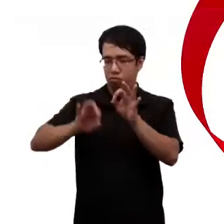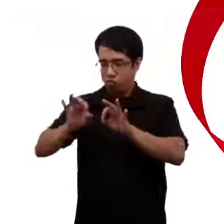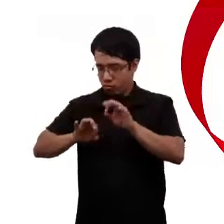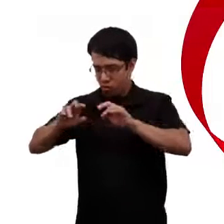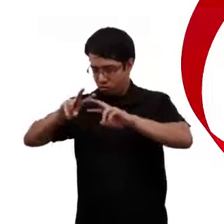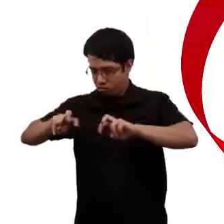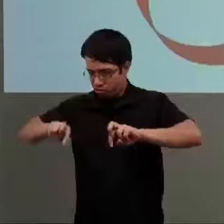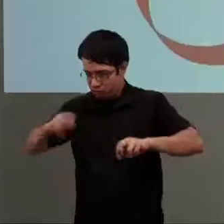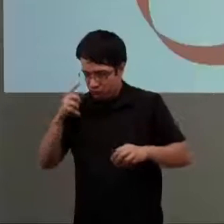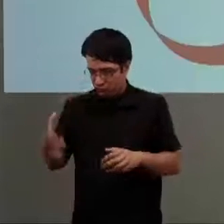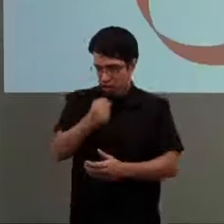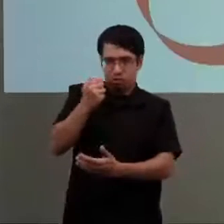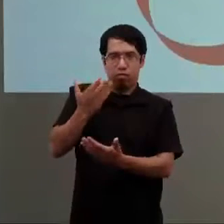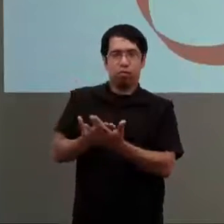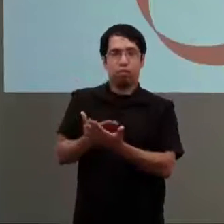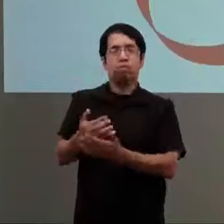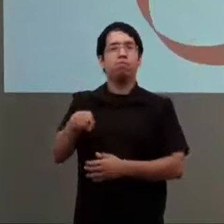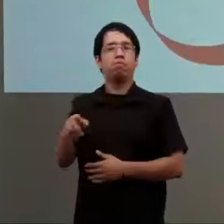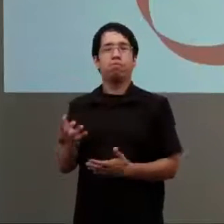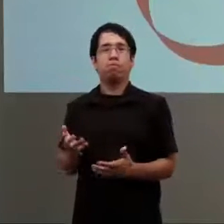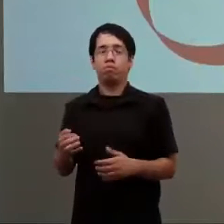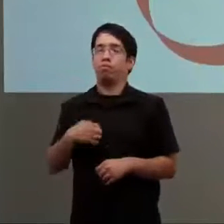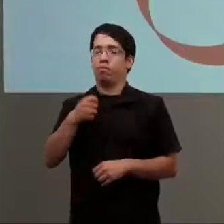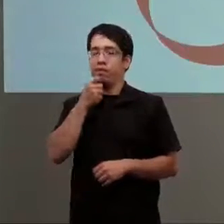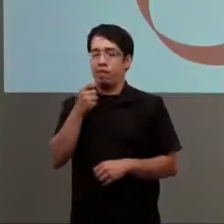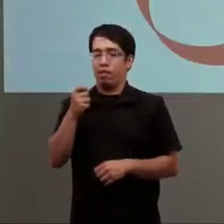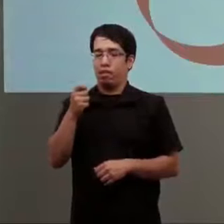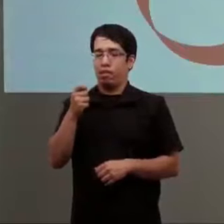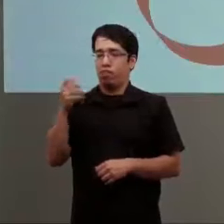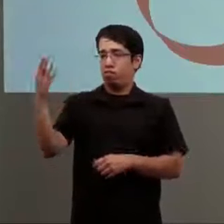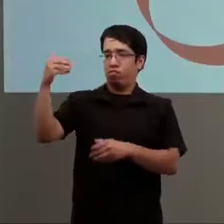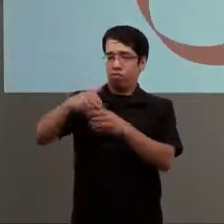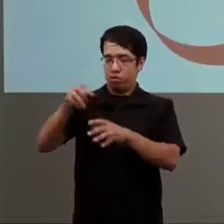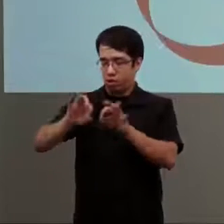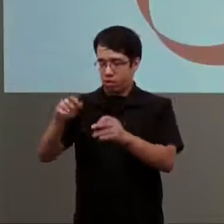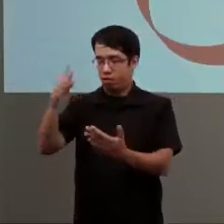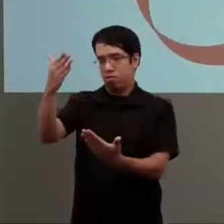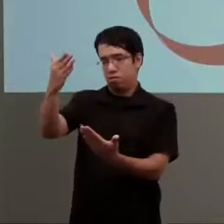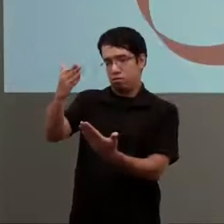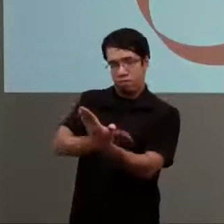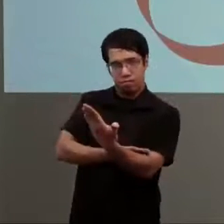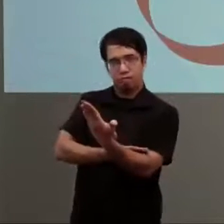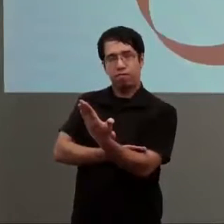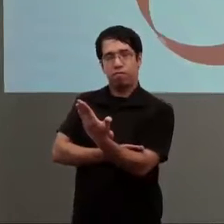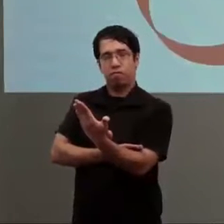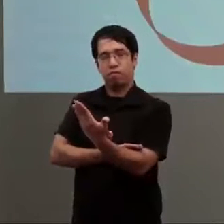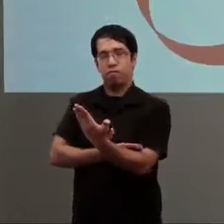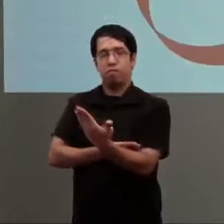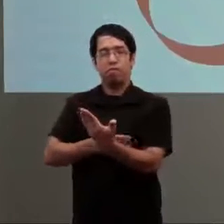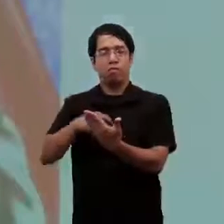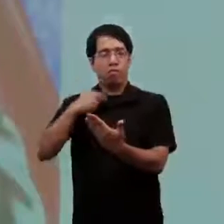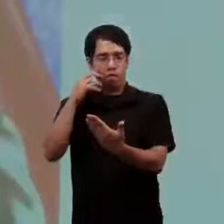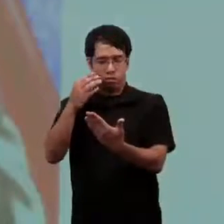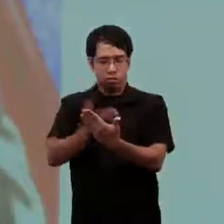encontrado tiene que ver con el diseño en sí de un plan para el sector. Vimos